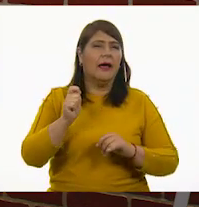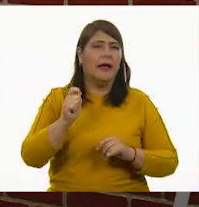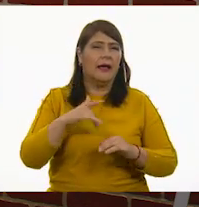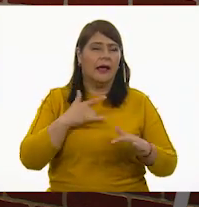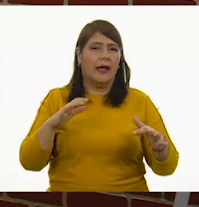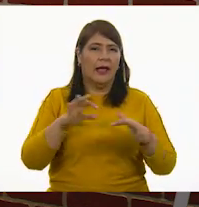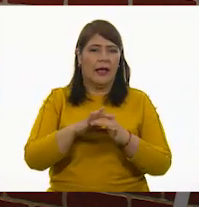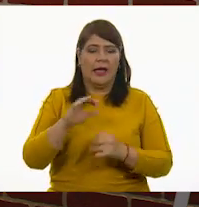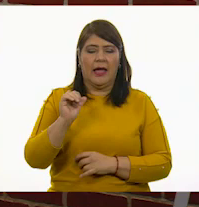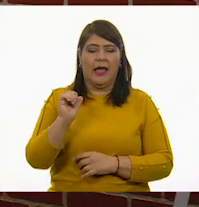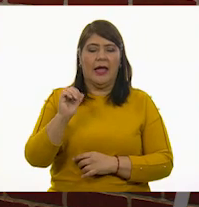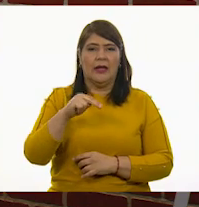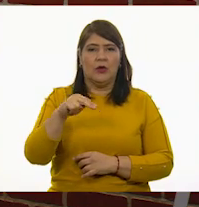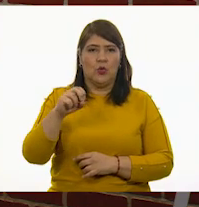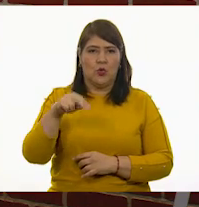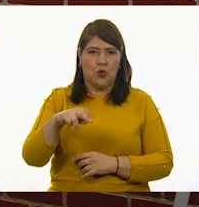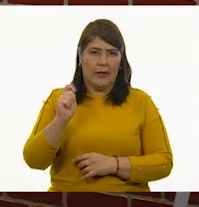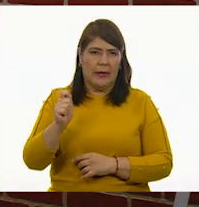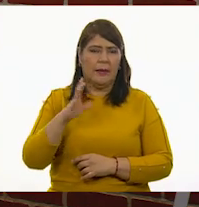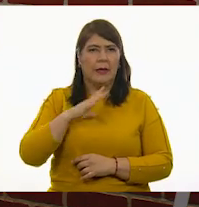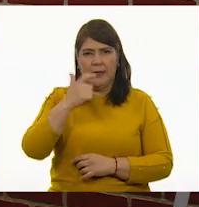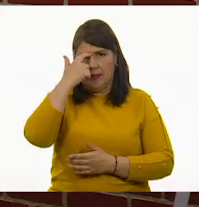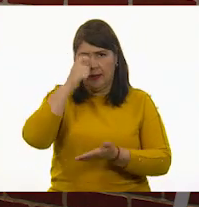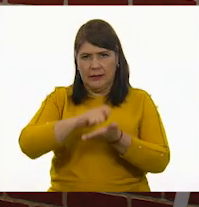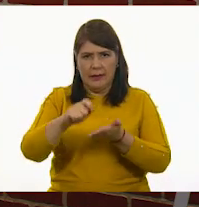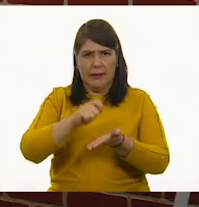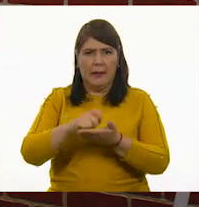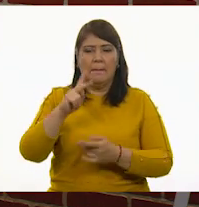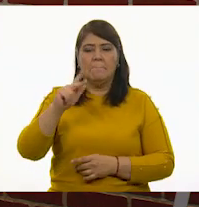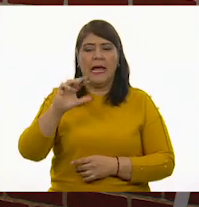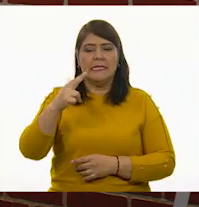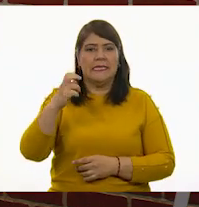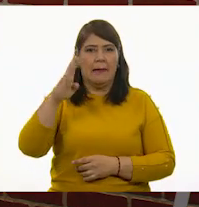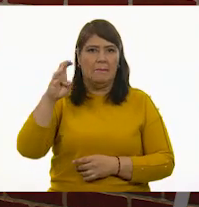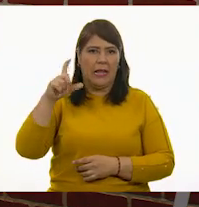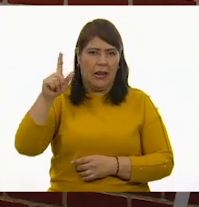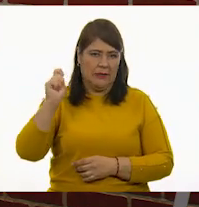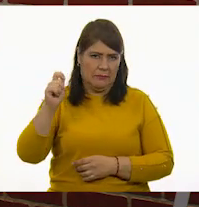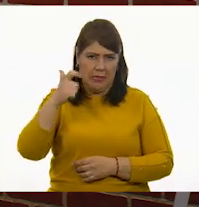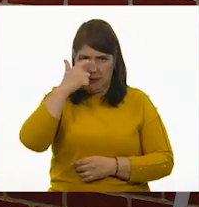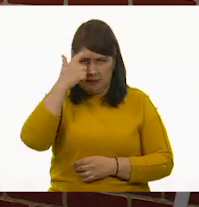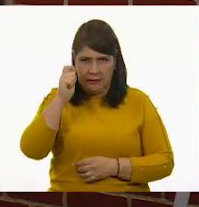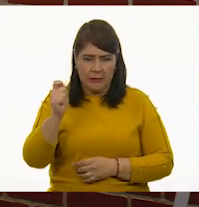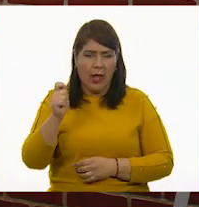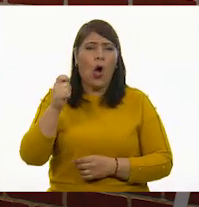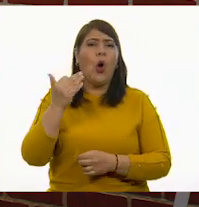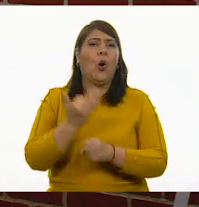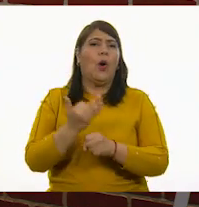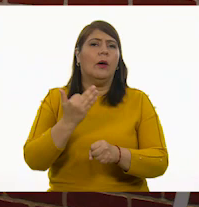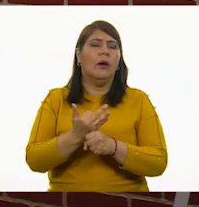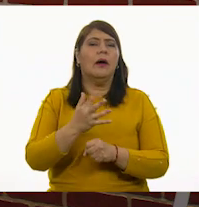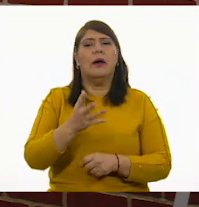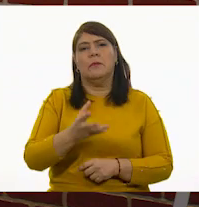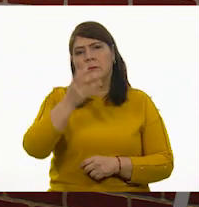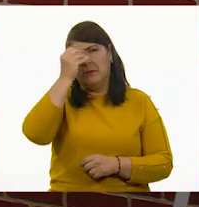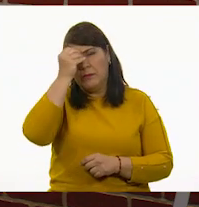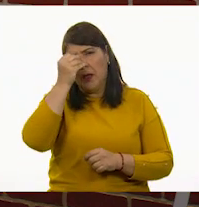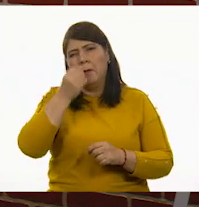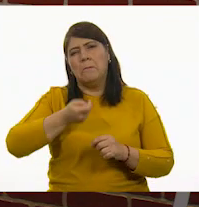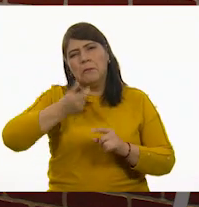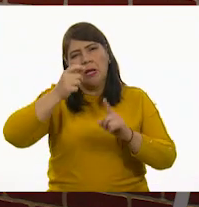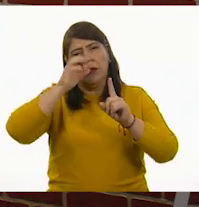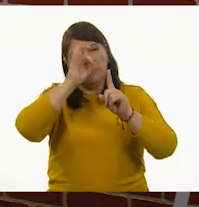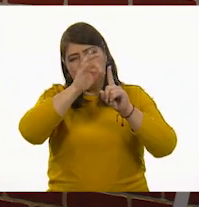Canon, de un compositor que se llama Pachelbel. Y hoy vamos a aprender las primeras notas, las primeras